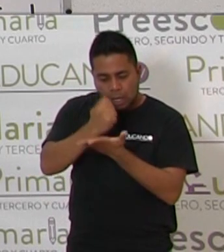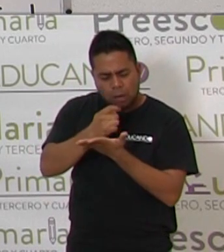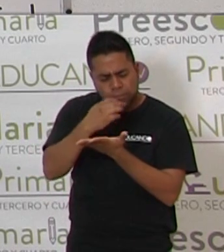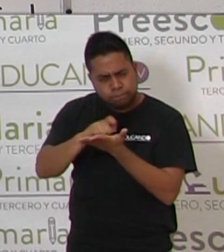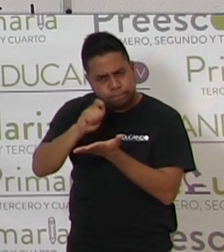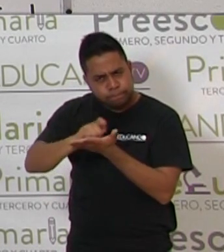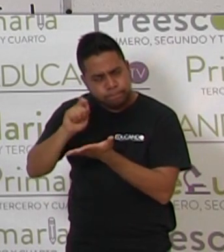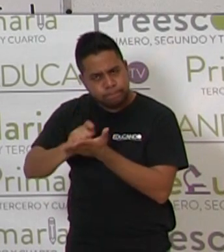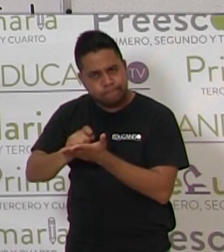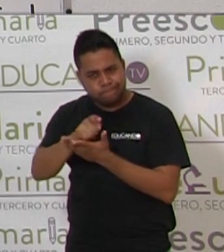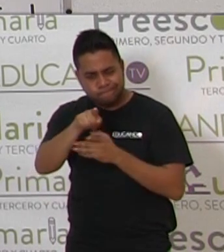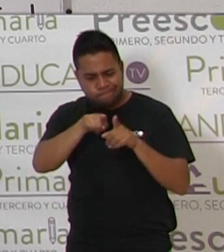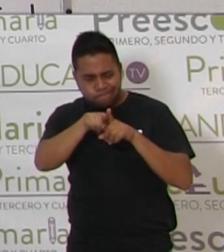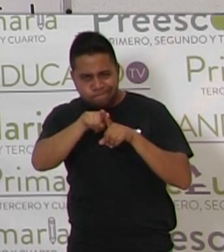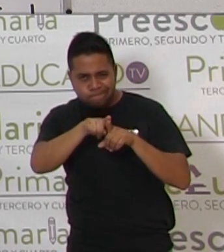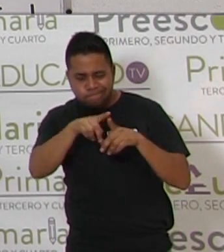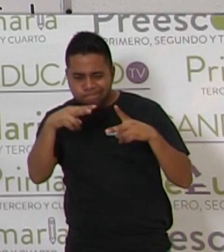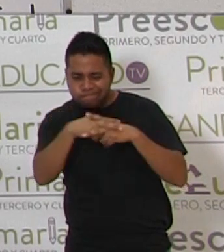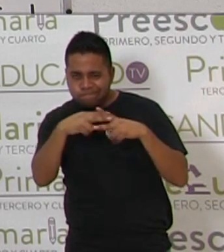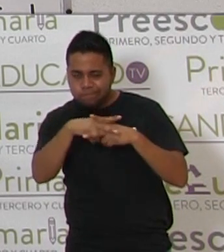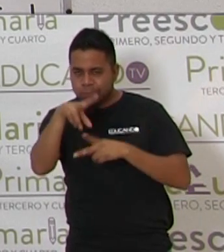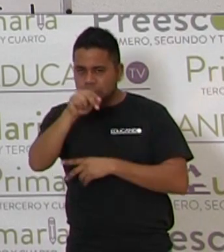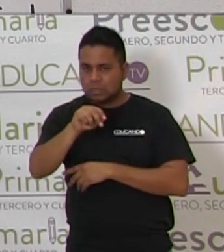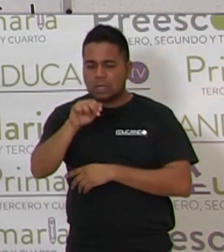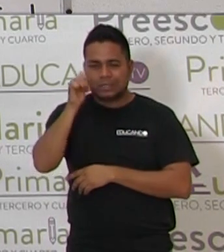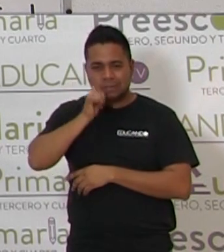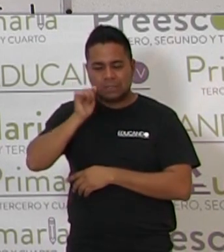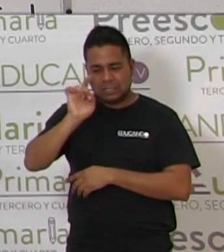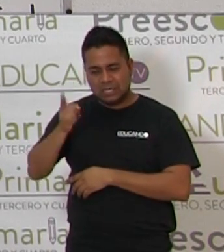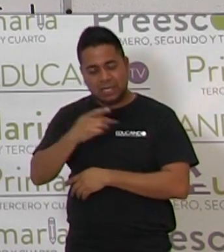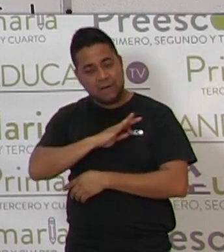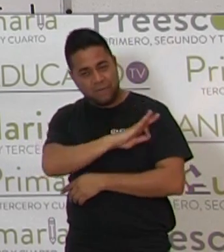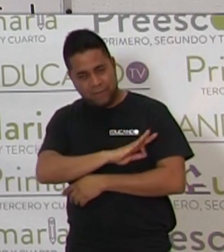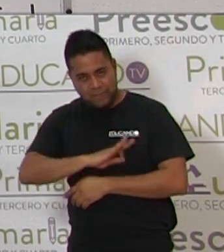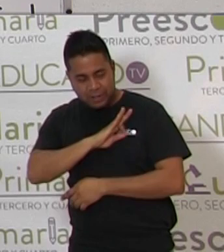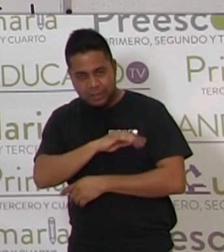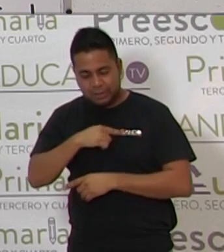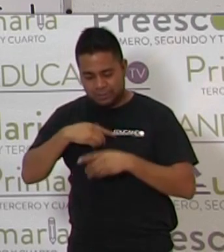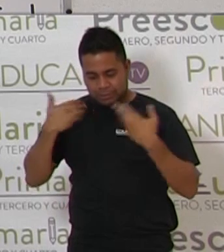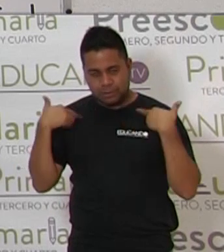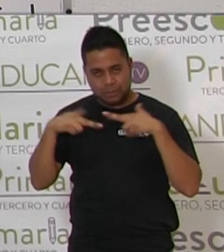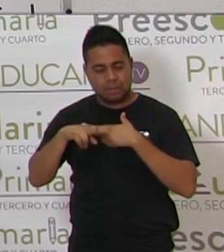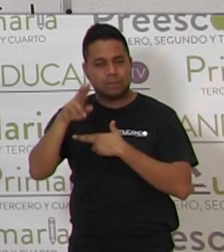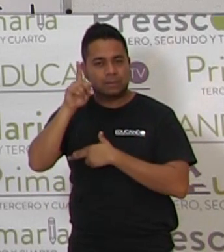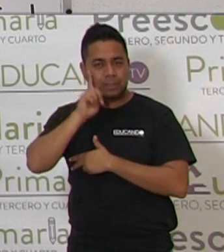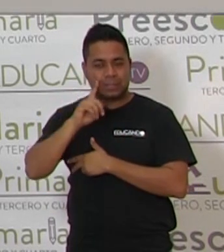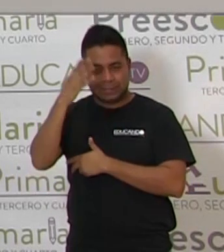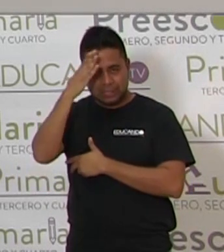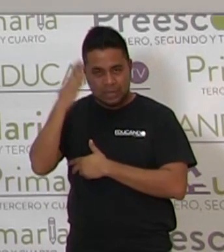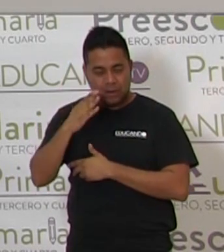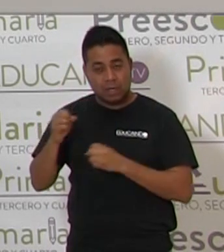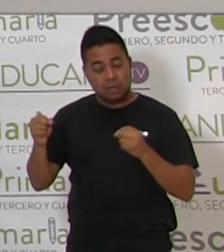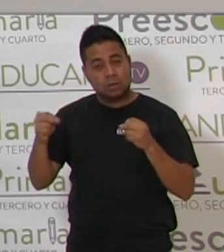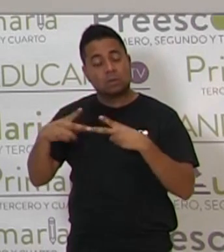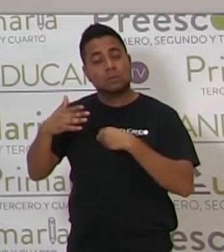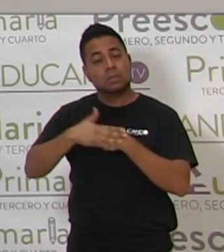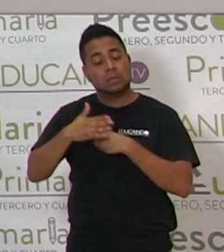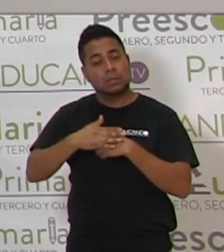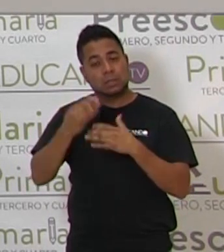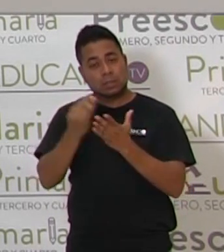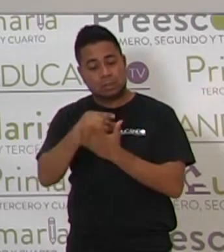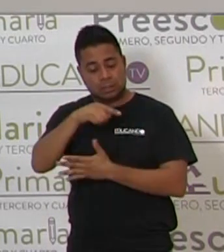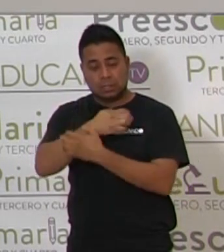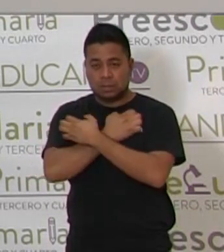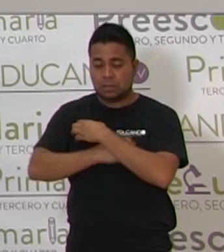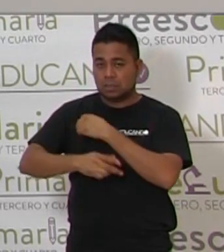pelear y sobre todo ser muy, pero muy felices. Yo soy la maestra Blanca y te espero en otra sesión aquí en Educando TV